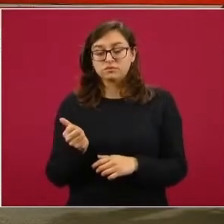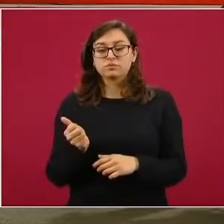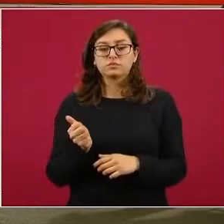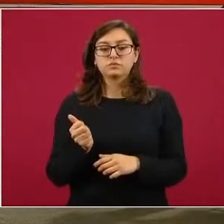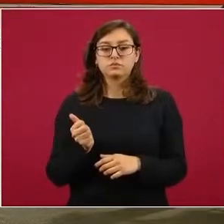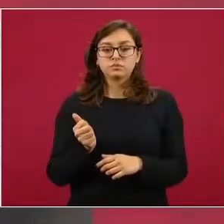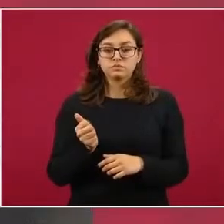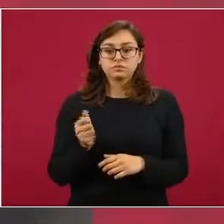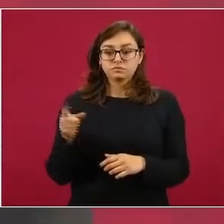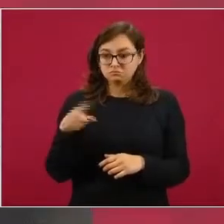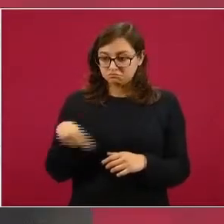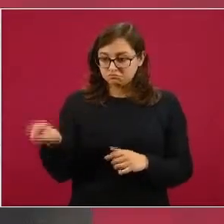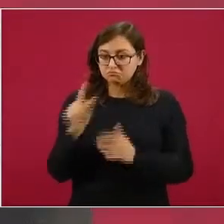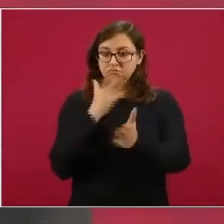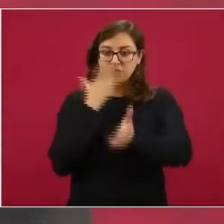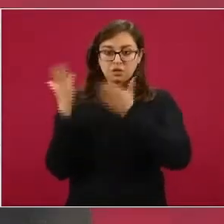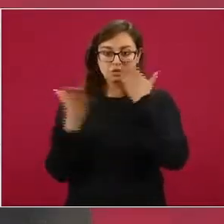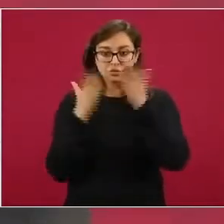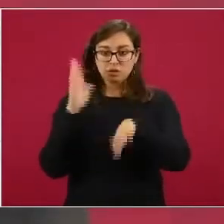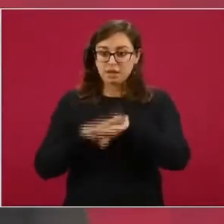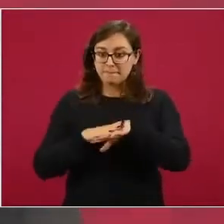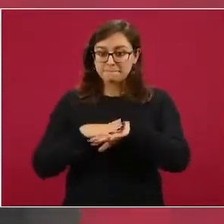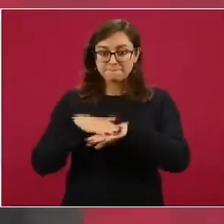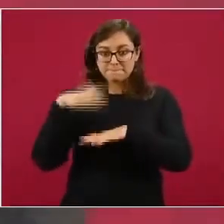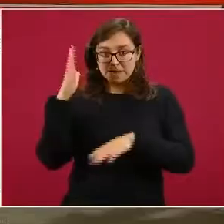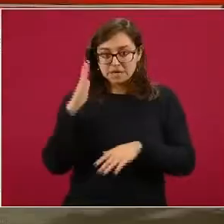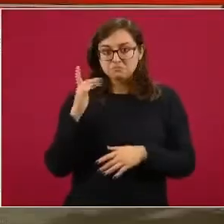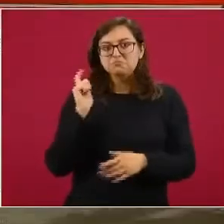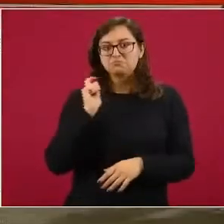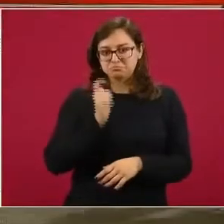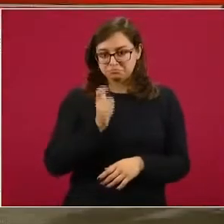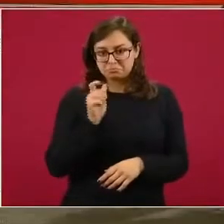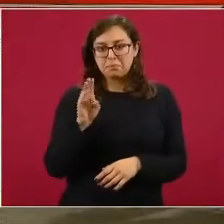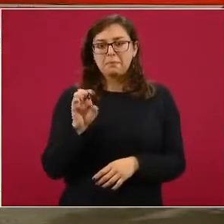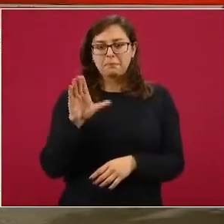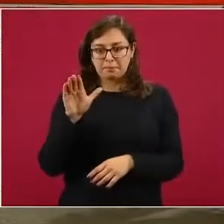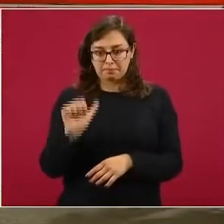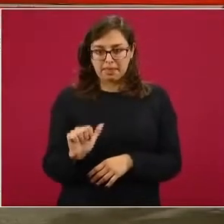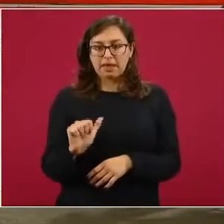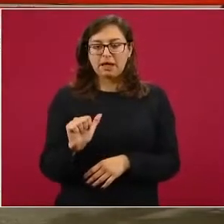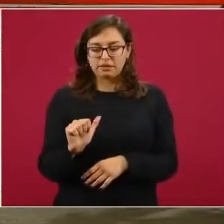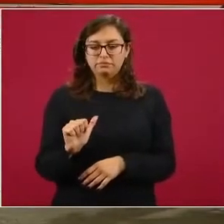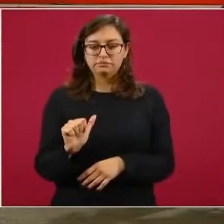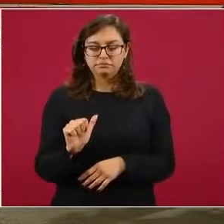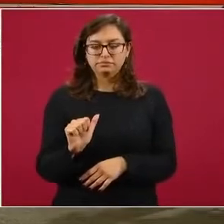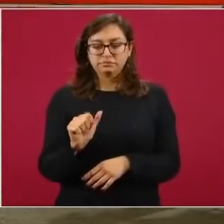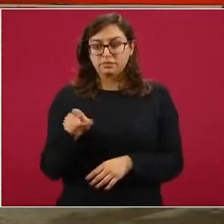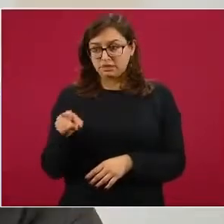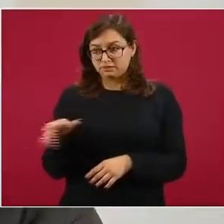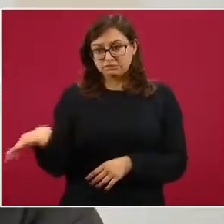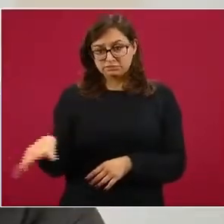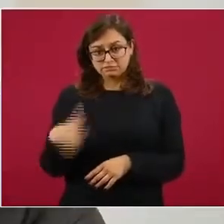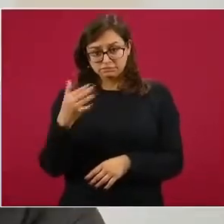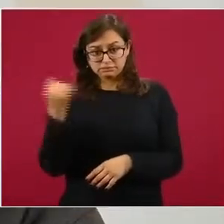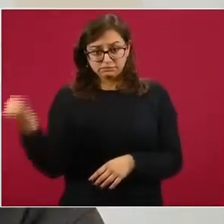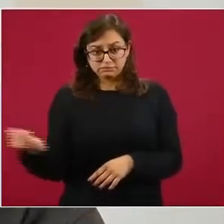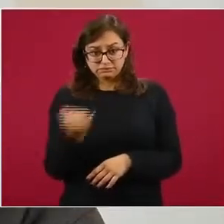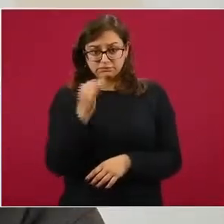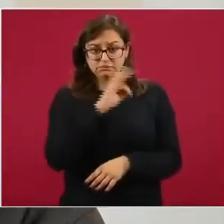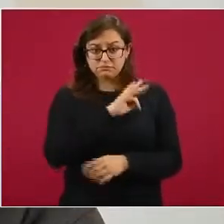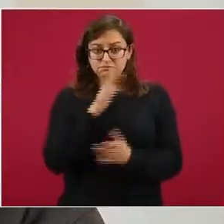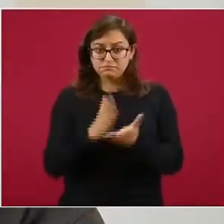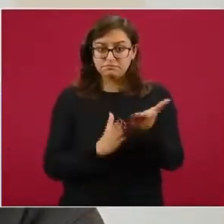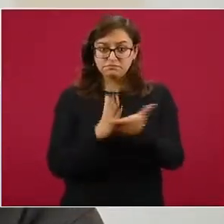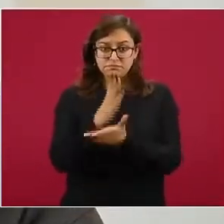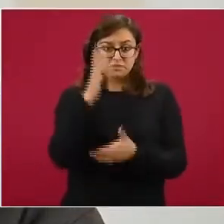que se puedan seguir preparando. El Insabi financia a los médicos especialistas que trabajan en zonas rurales acceso a maestrías